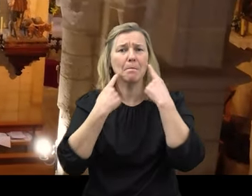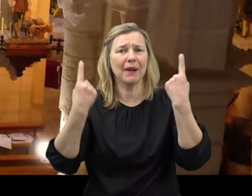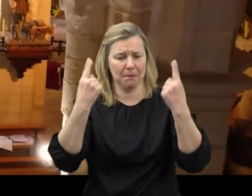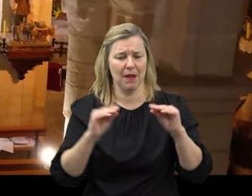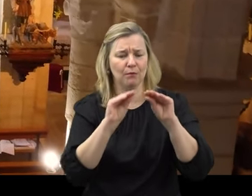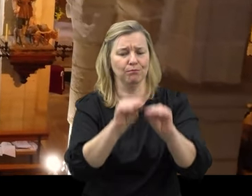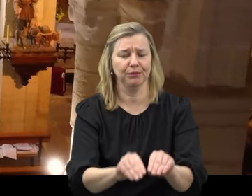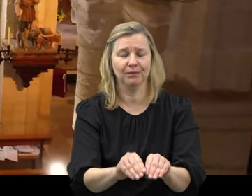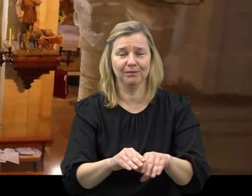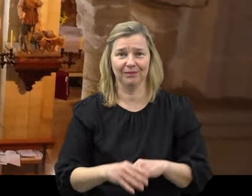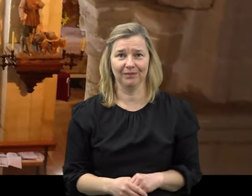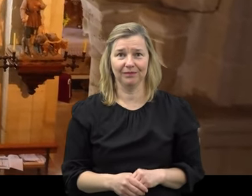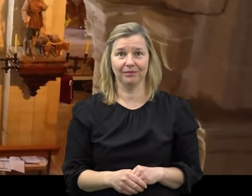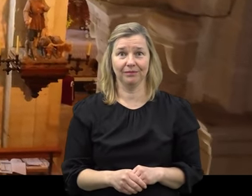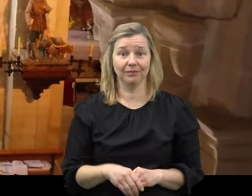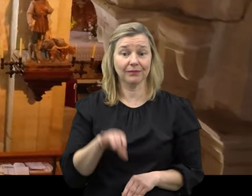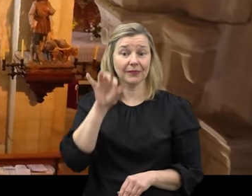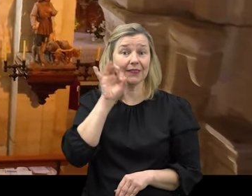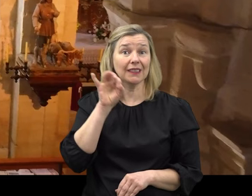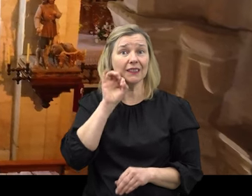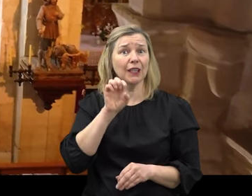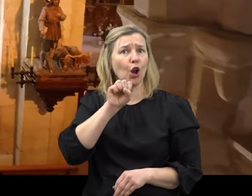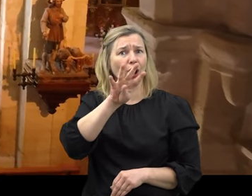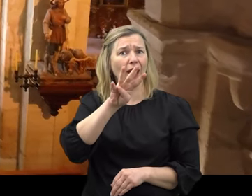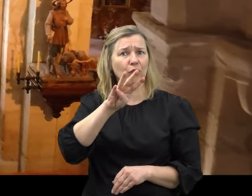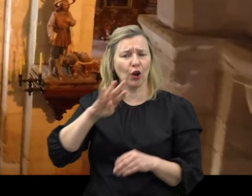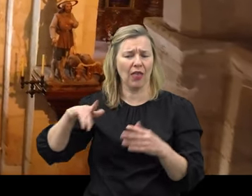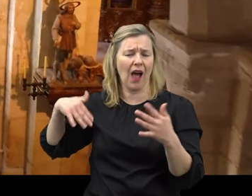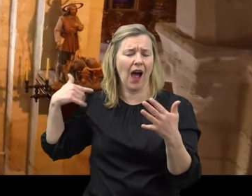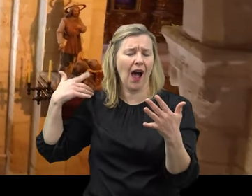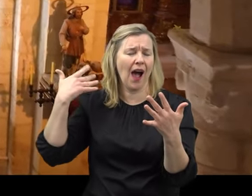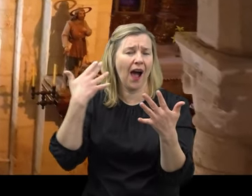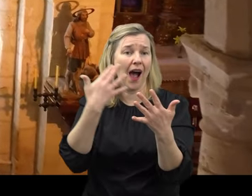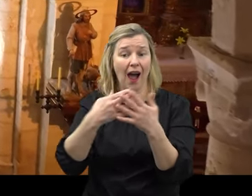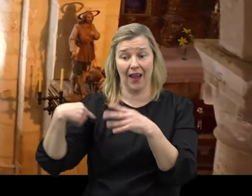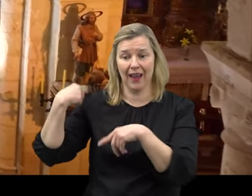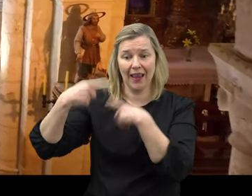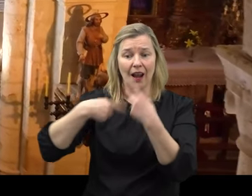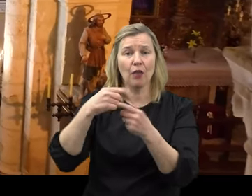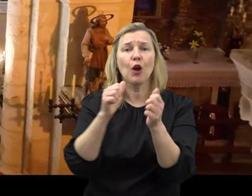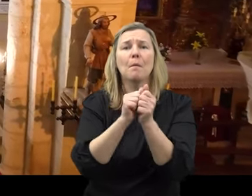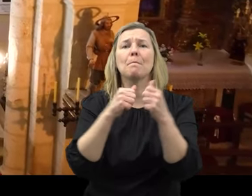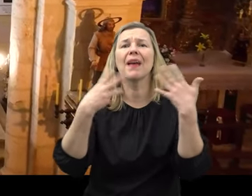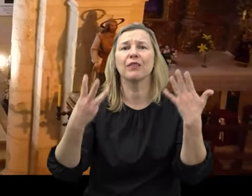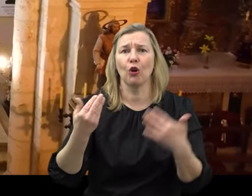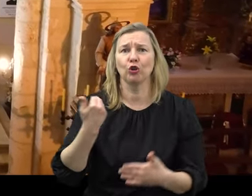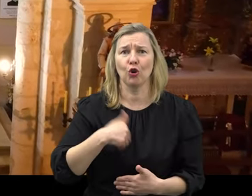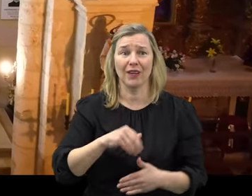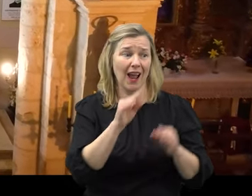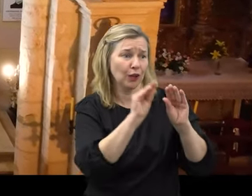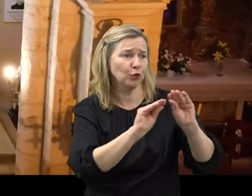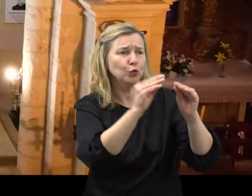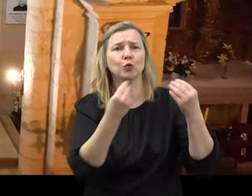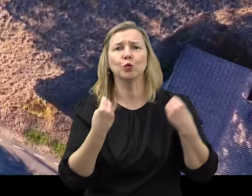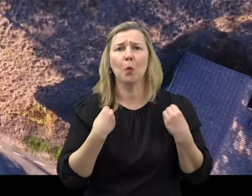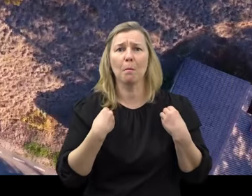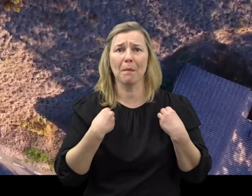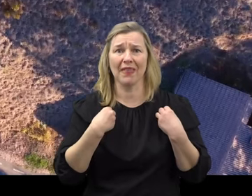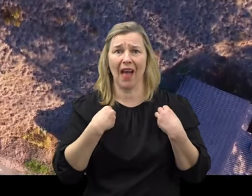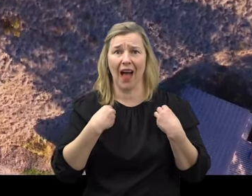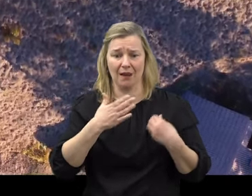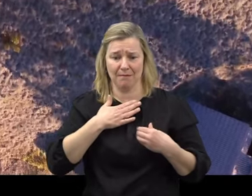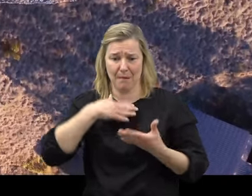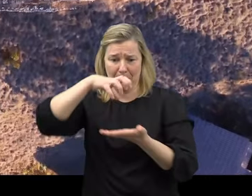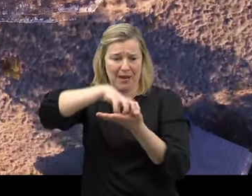mayor. Desde el siglo XIV, 28 generaciones han construido una vida y una tradición